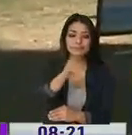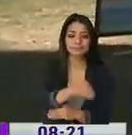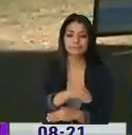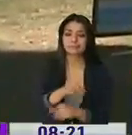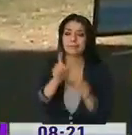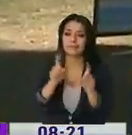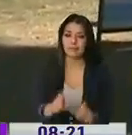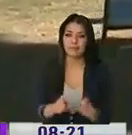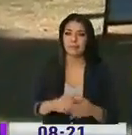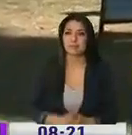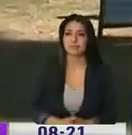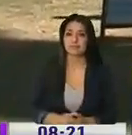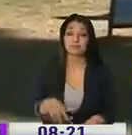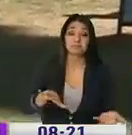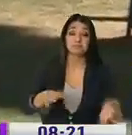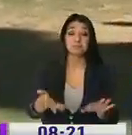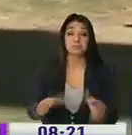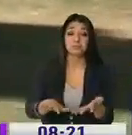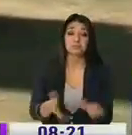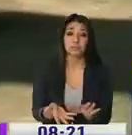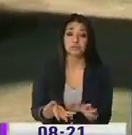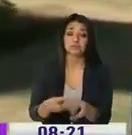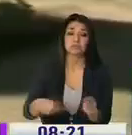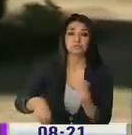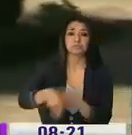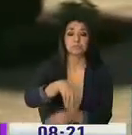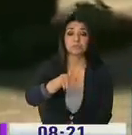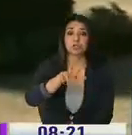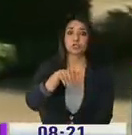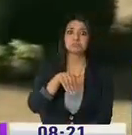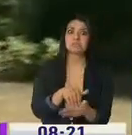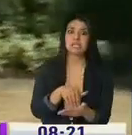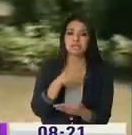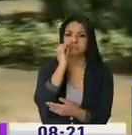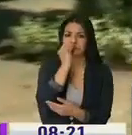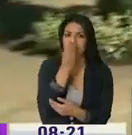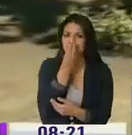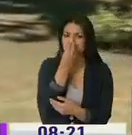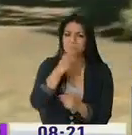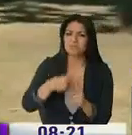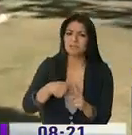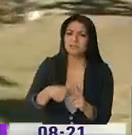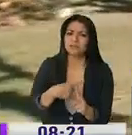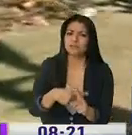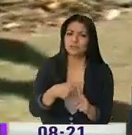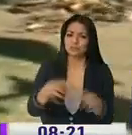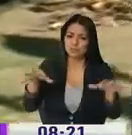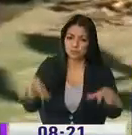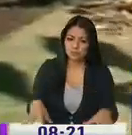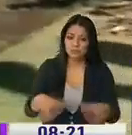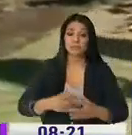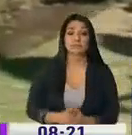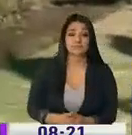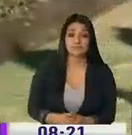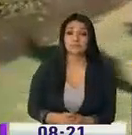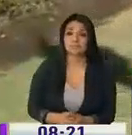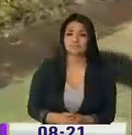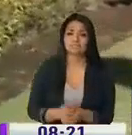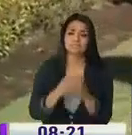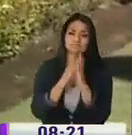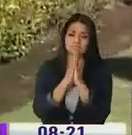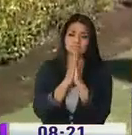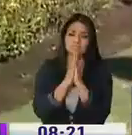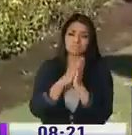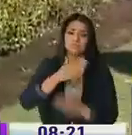Entonces, tenemos una reposición de dos mil plantas por mes en este punto. Entonces, sí hacemos un